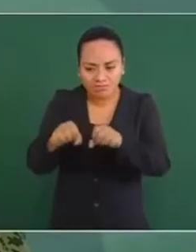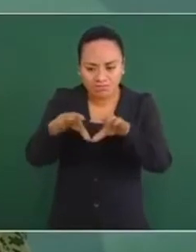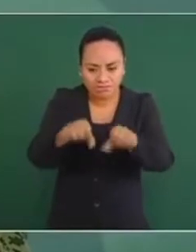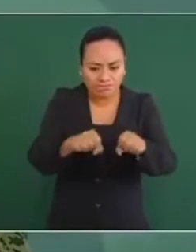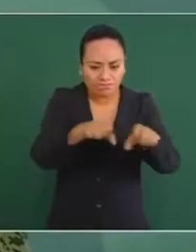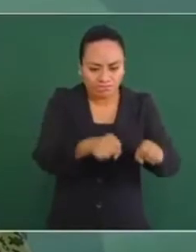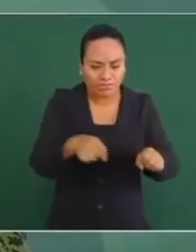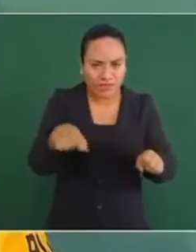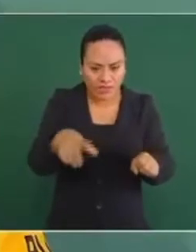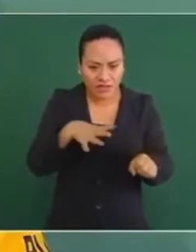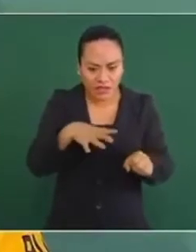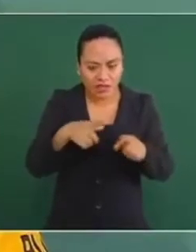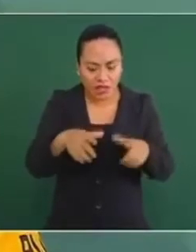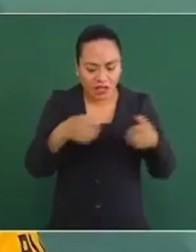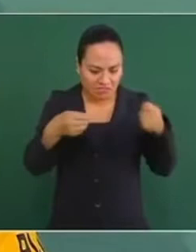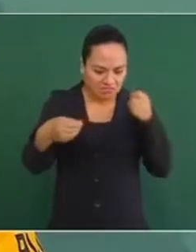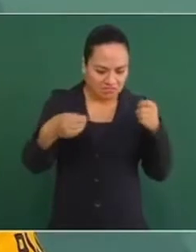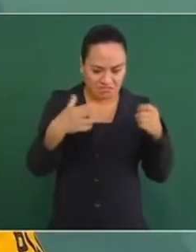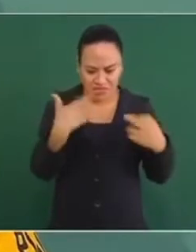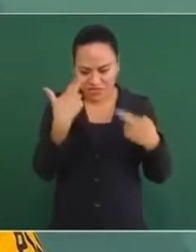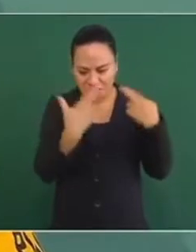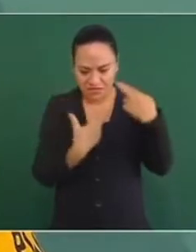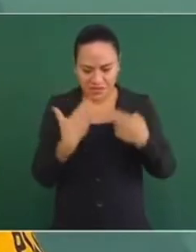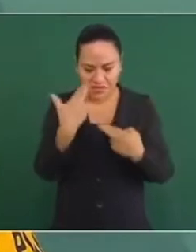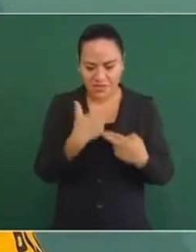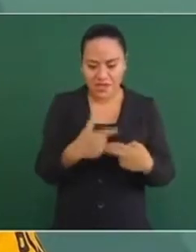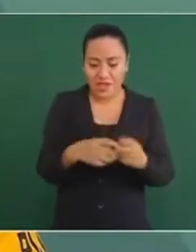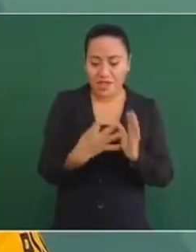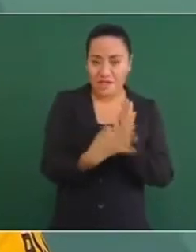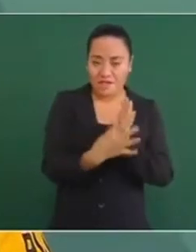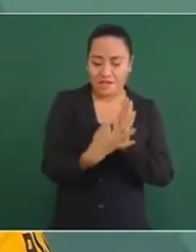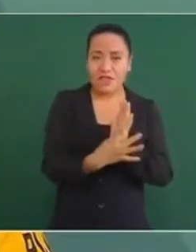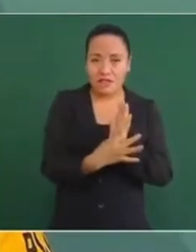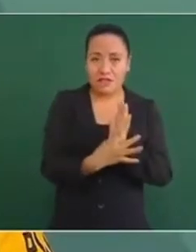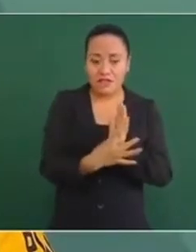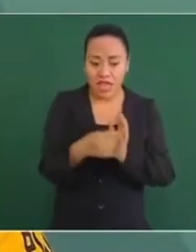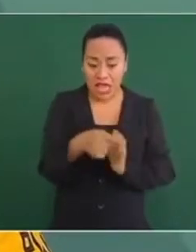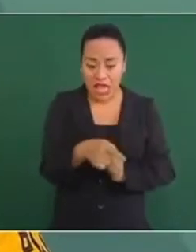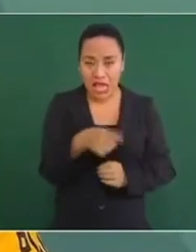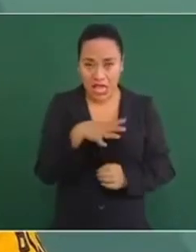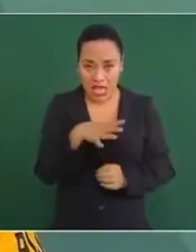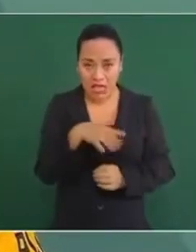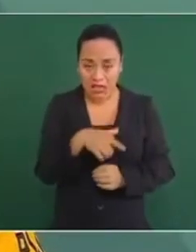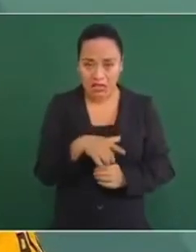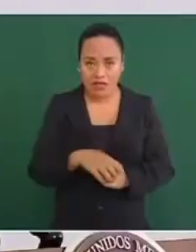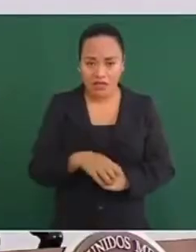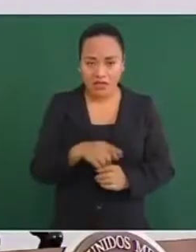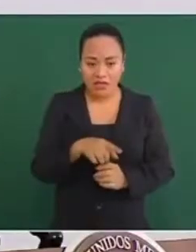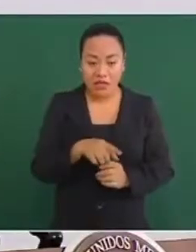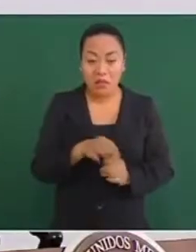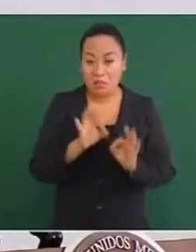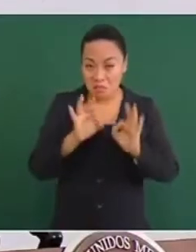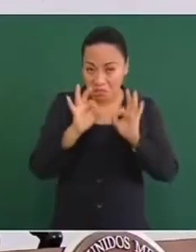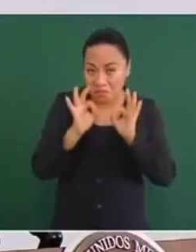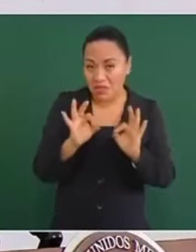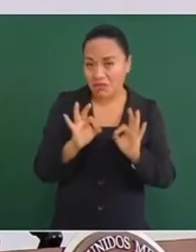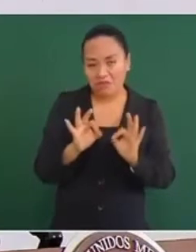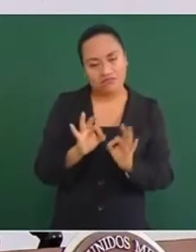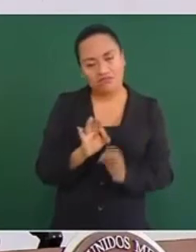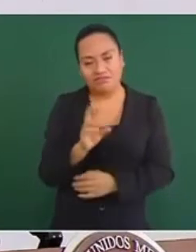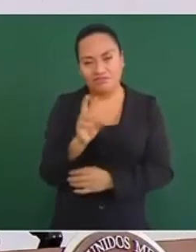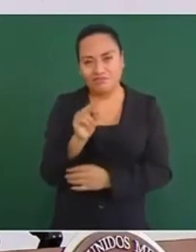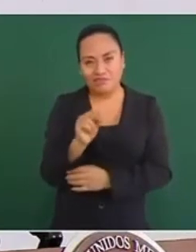se aseguran estas placas metálicas, no son placas del todo eficientes, son